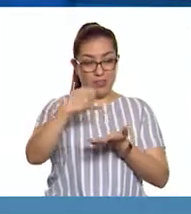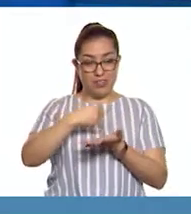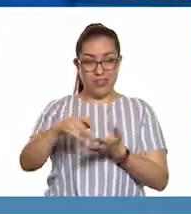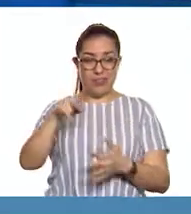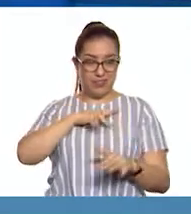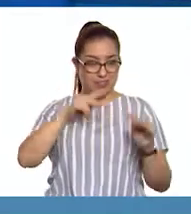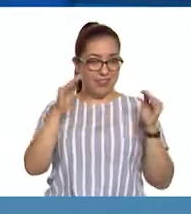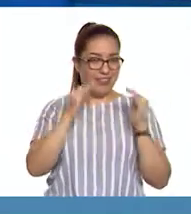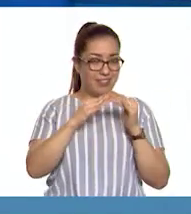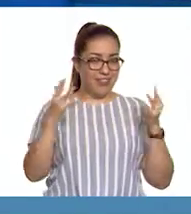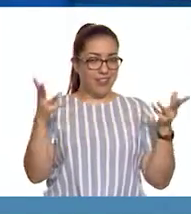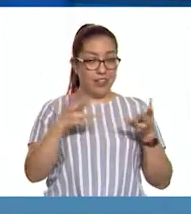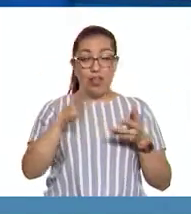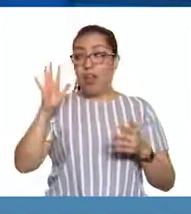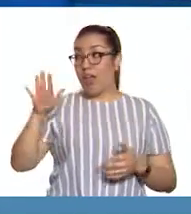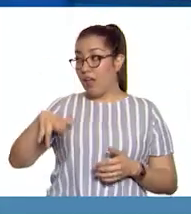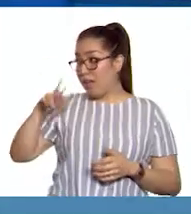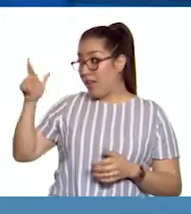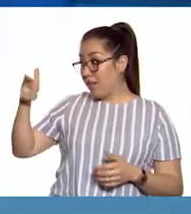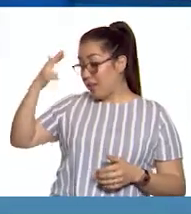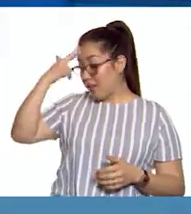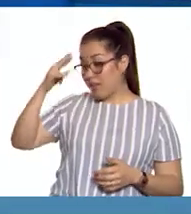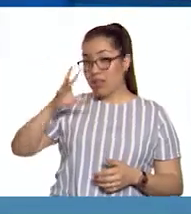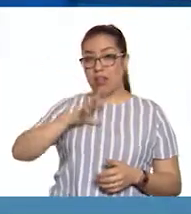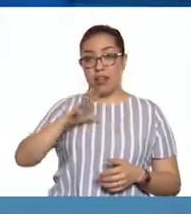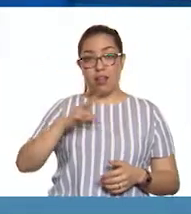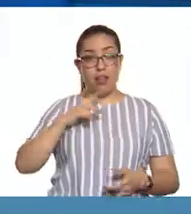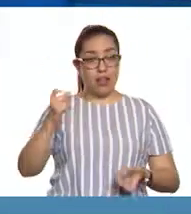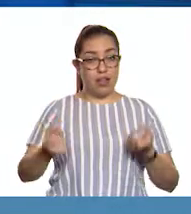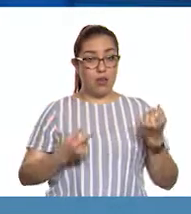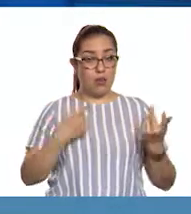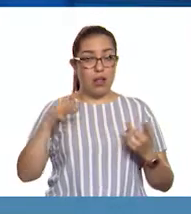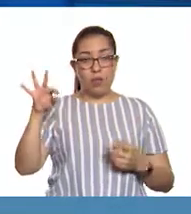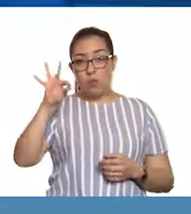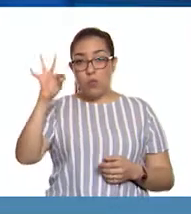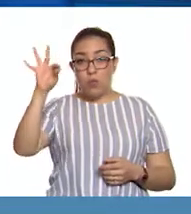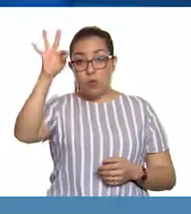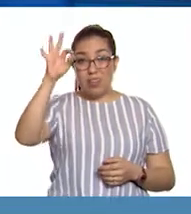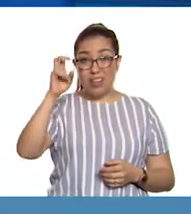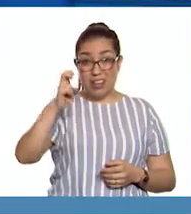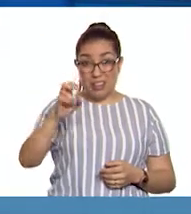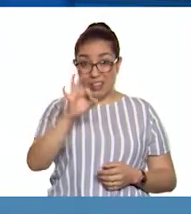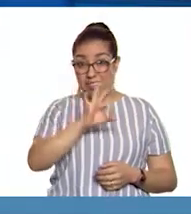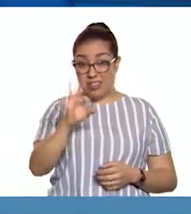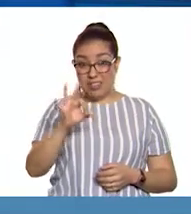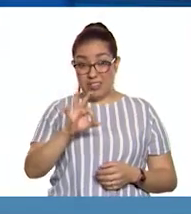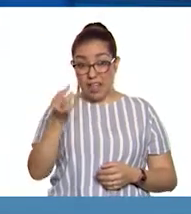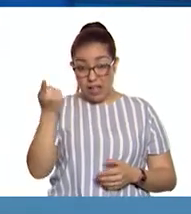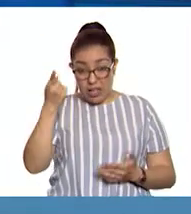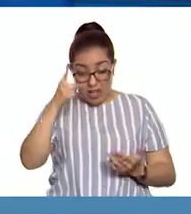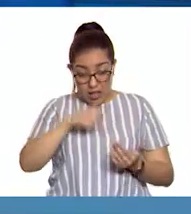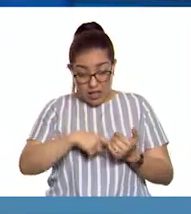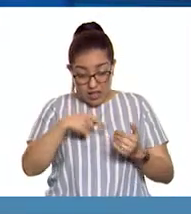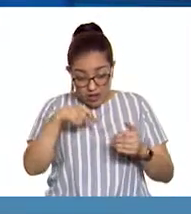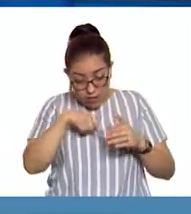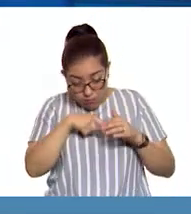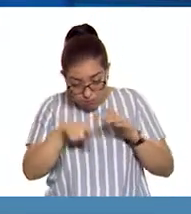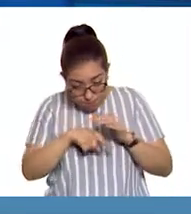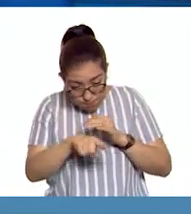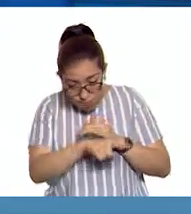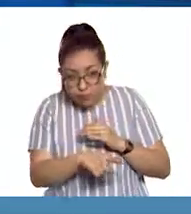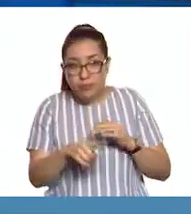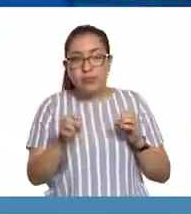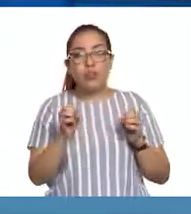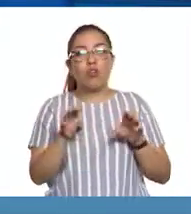que existen plagas comunes de los hongos como las moscas que pueden introducirse en las bolsas y poner sus